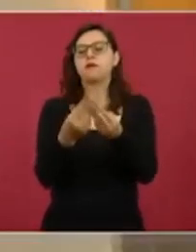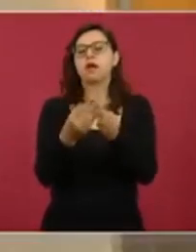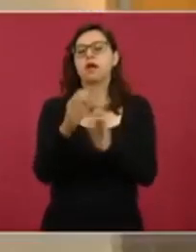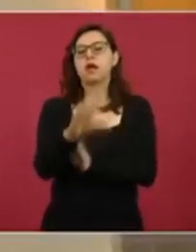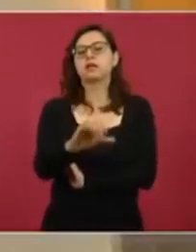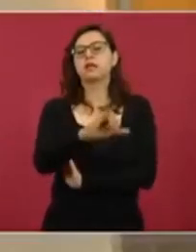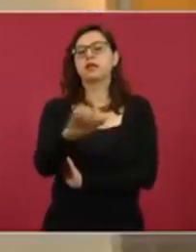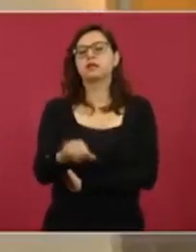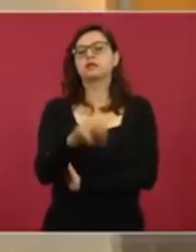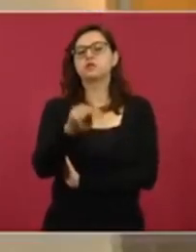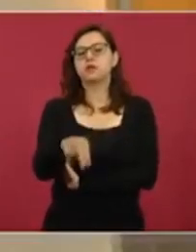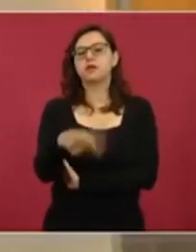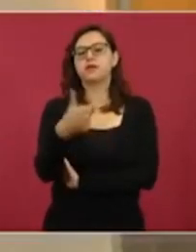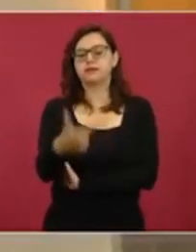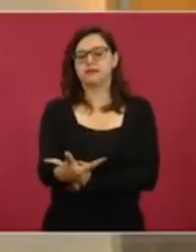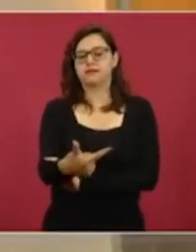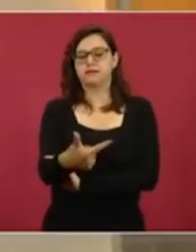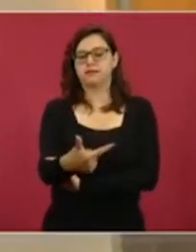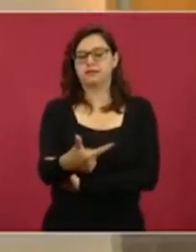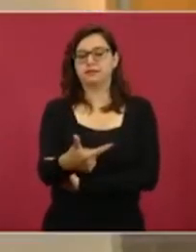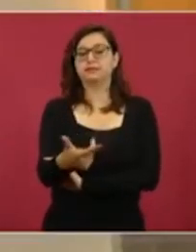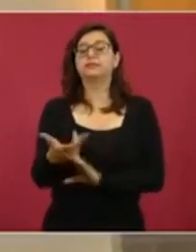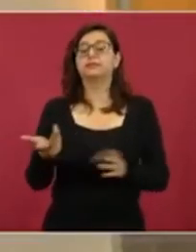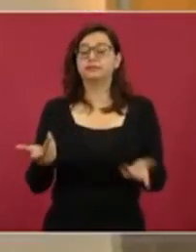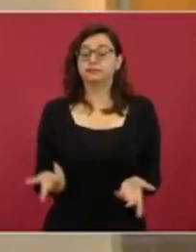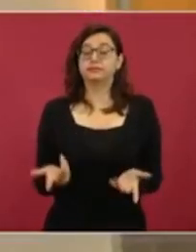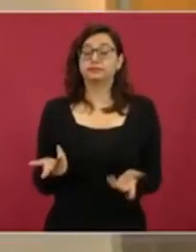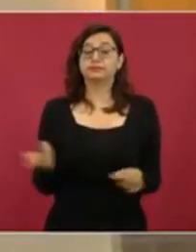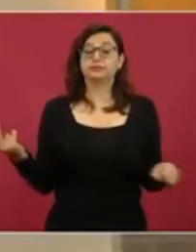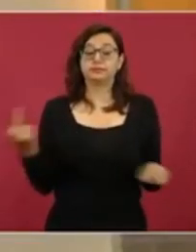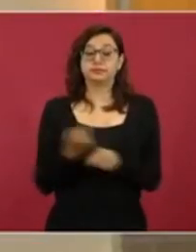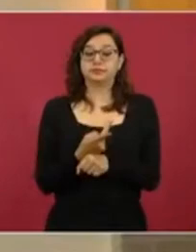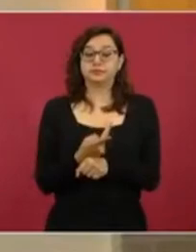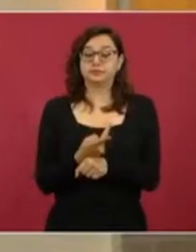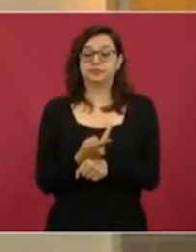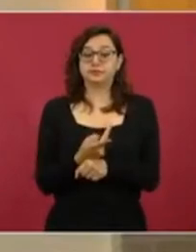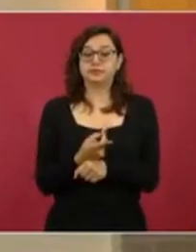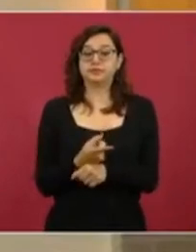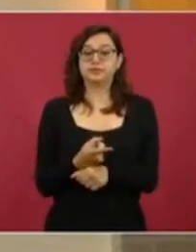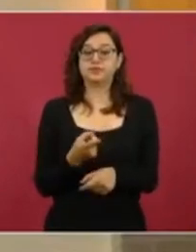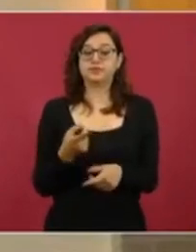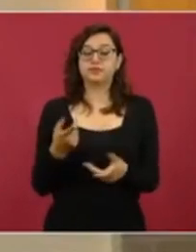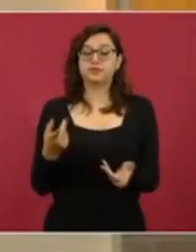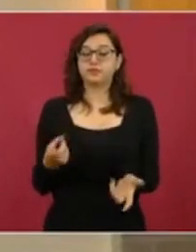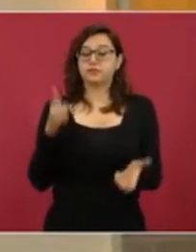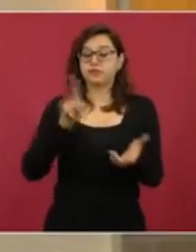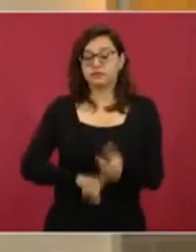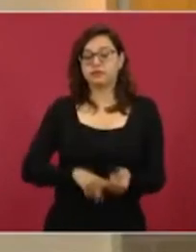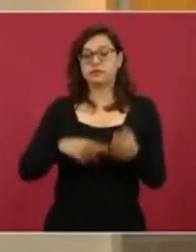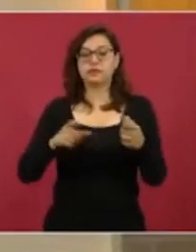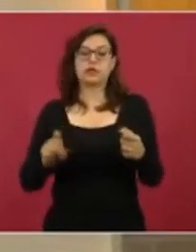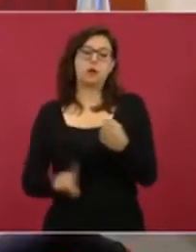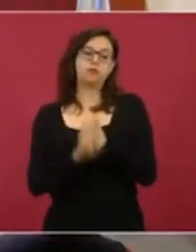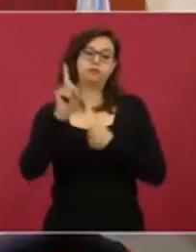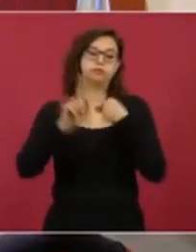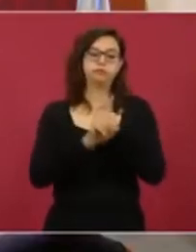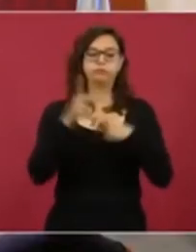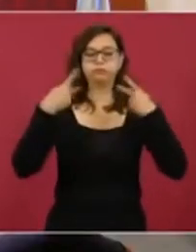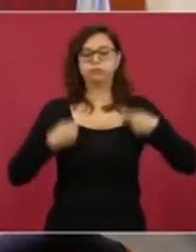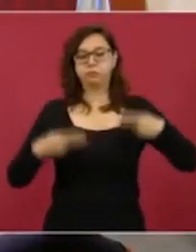decir, una diferencia donde hay intereses también de carácter personal y familiar